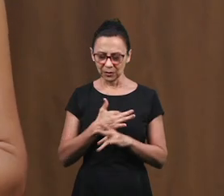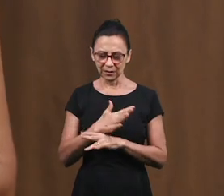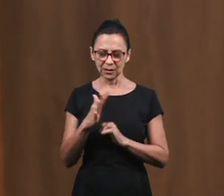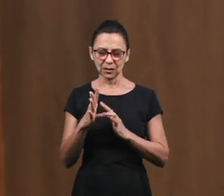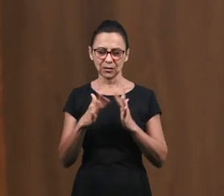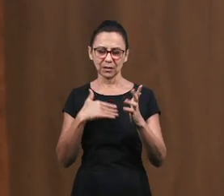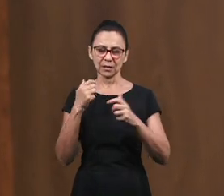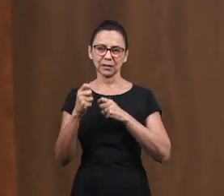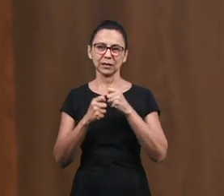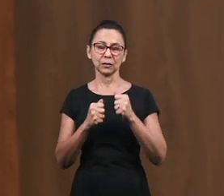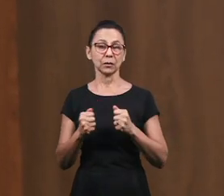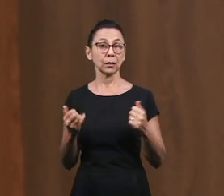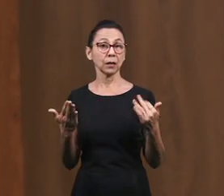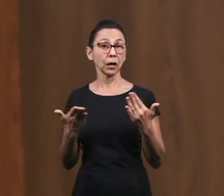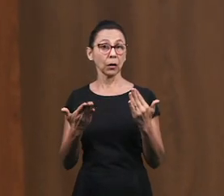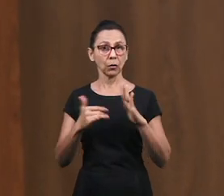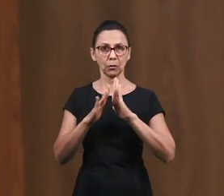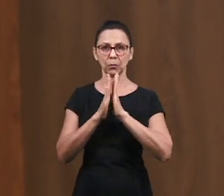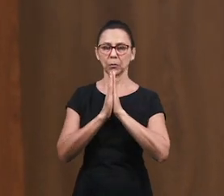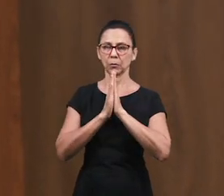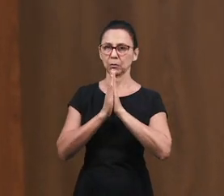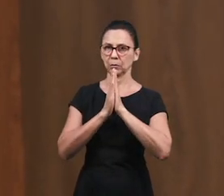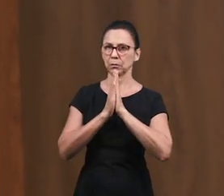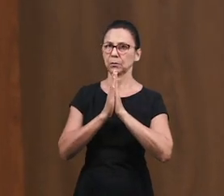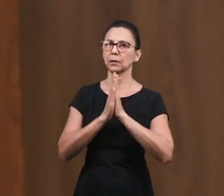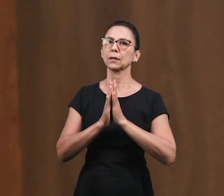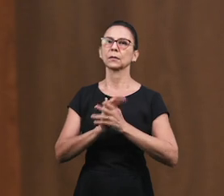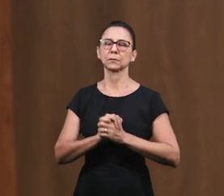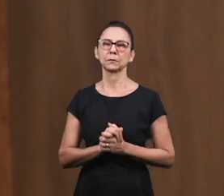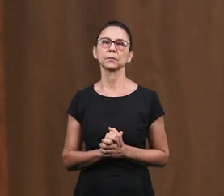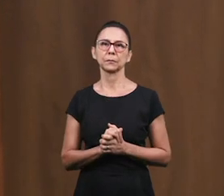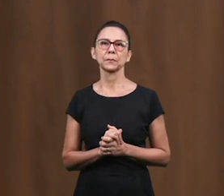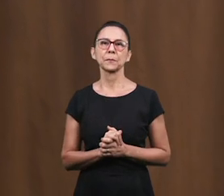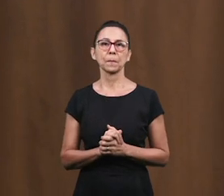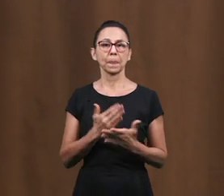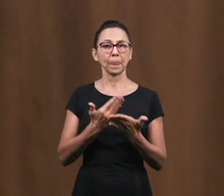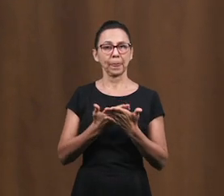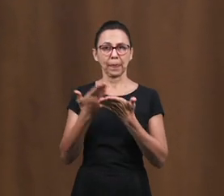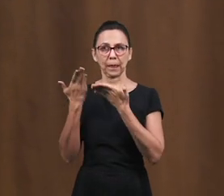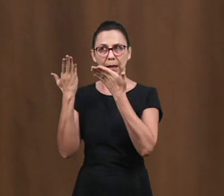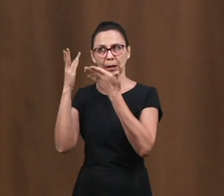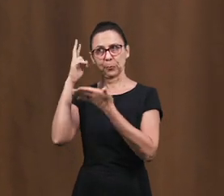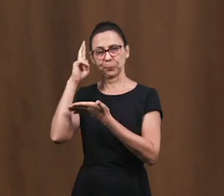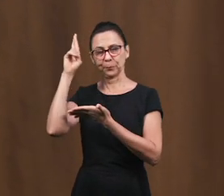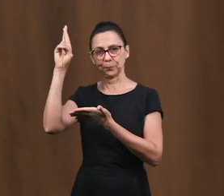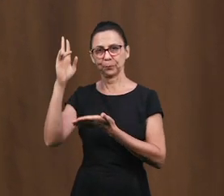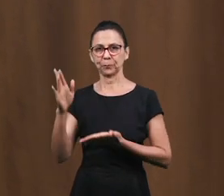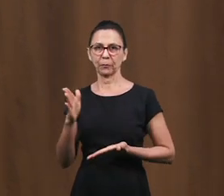Gloria a Dios Ahora vamos a hacer una oración Entregando nuestro periodo de clase al Señor